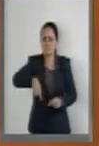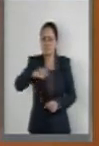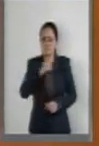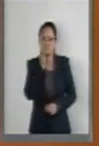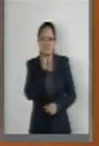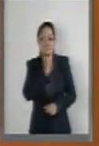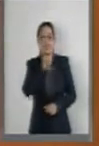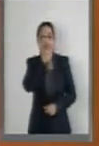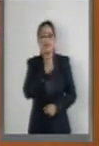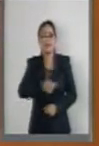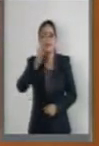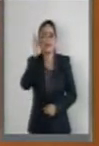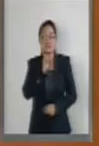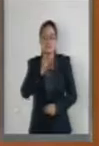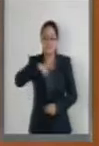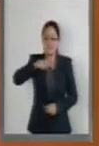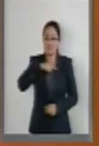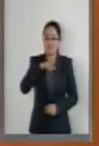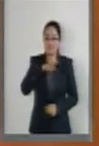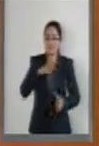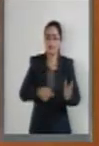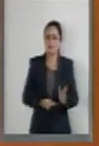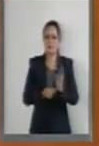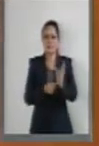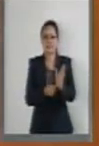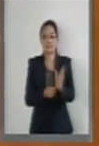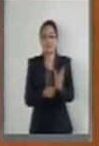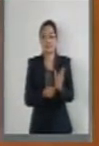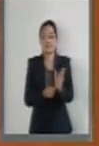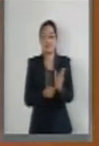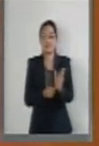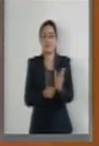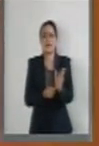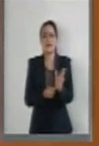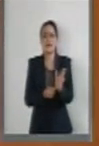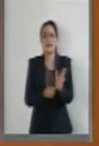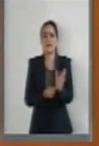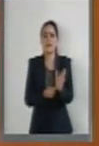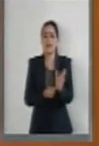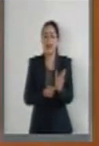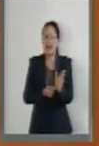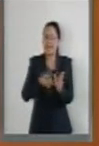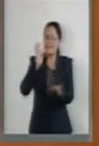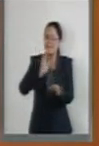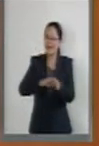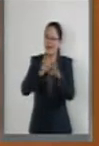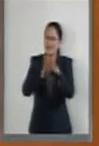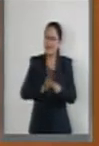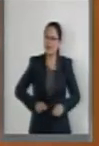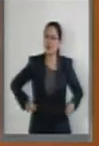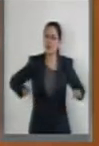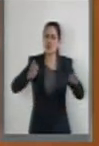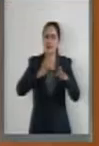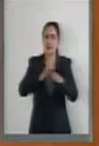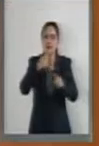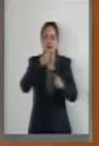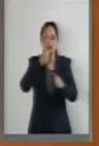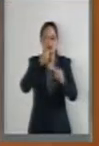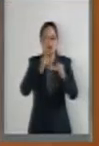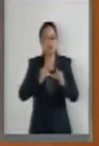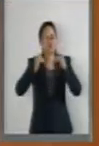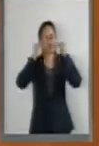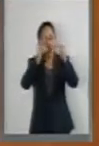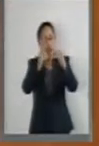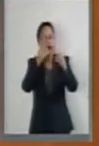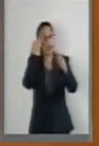en el orden fundamental para que la actuación, decisión y ejecución de las acciones del Estado lo hagan sustantivo de los